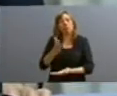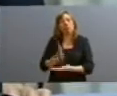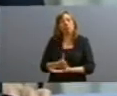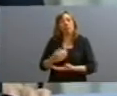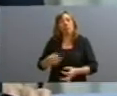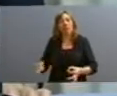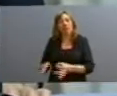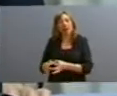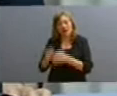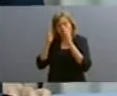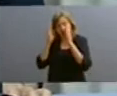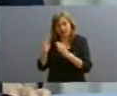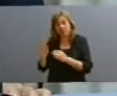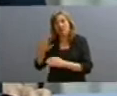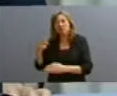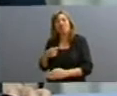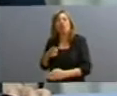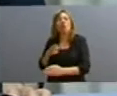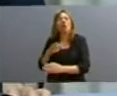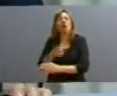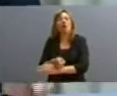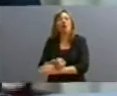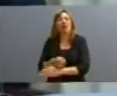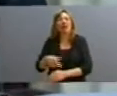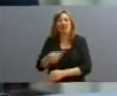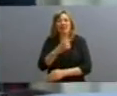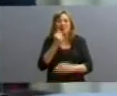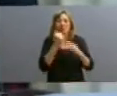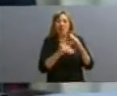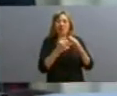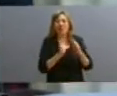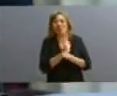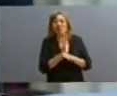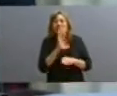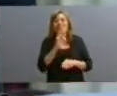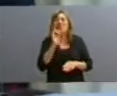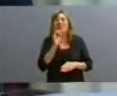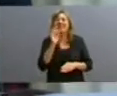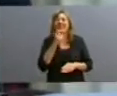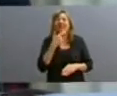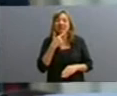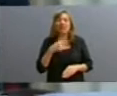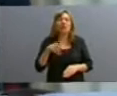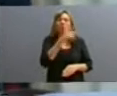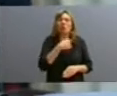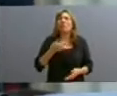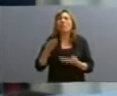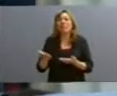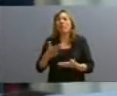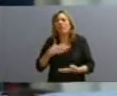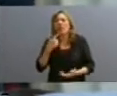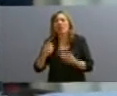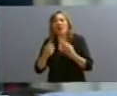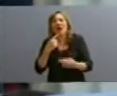Malvinas y también repudiando el accionar de los fondos buitres. El mundo que clama por diálogo. La